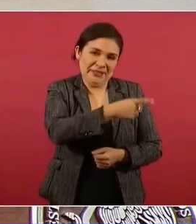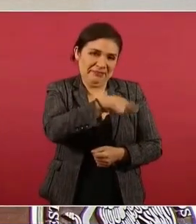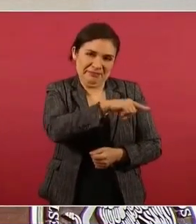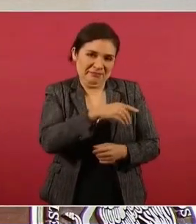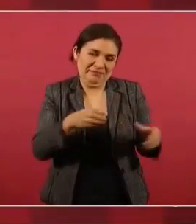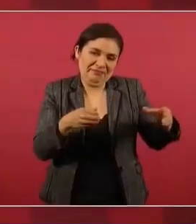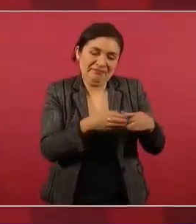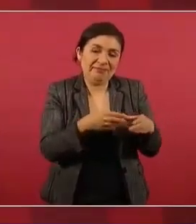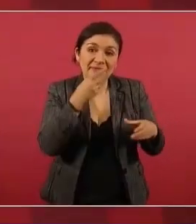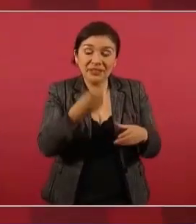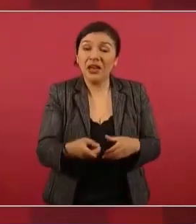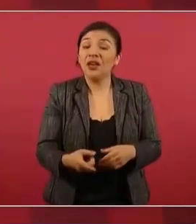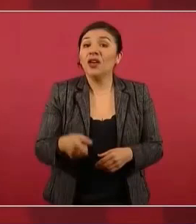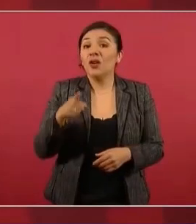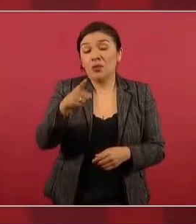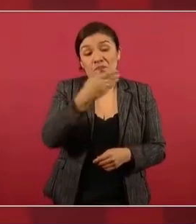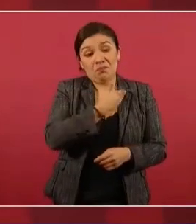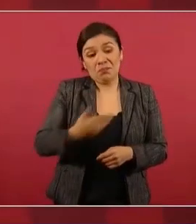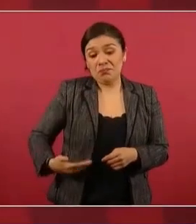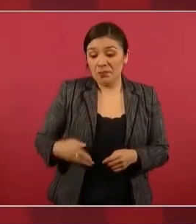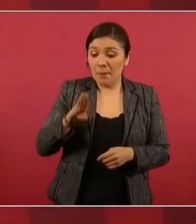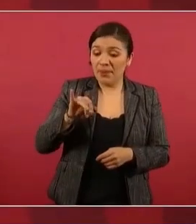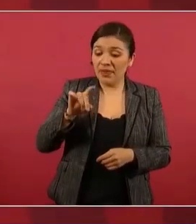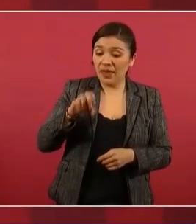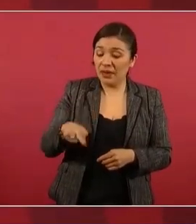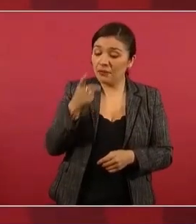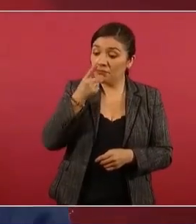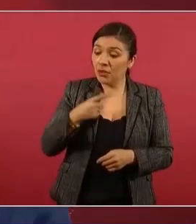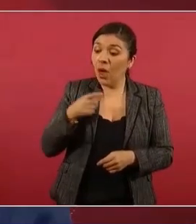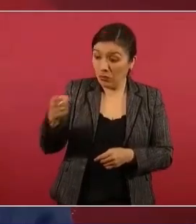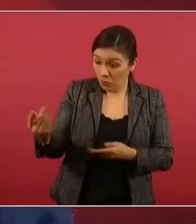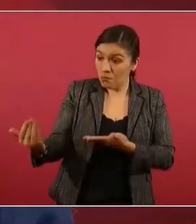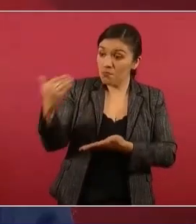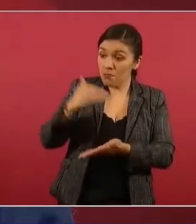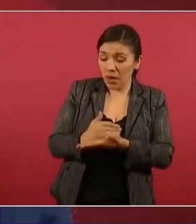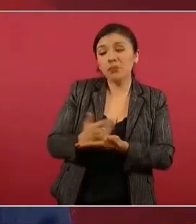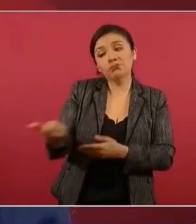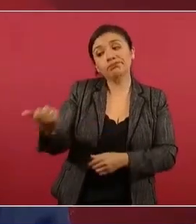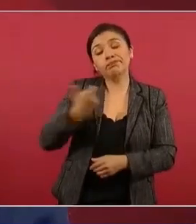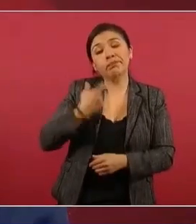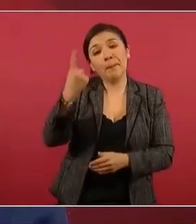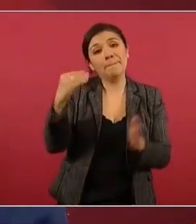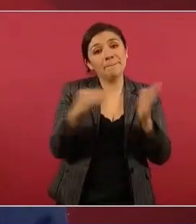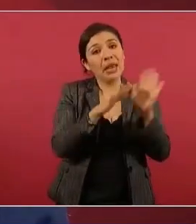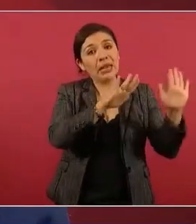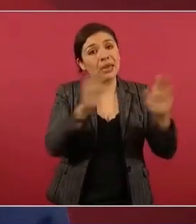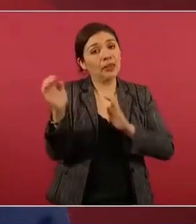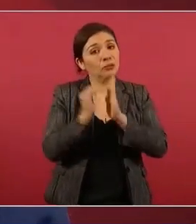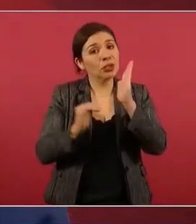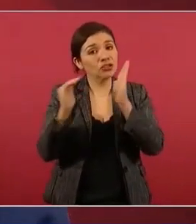de dólares, segundo, queremos que